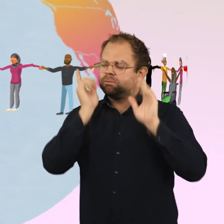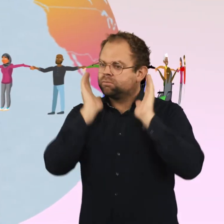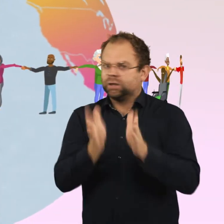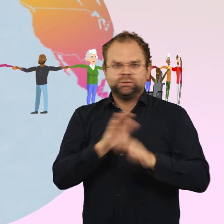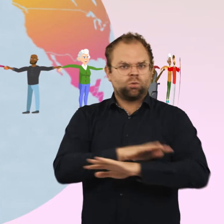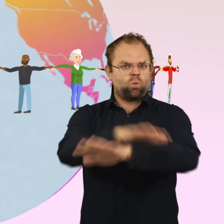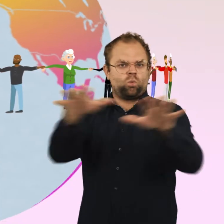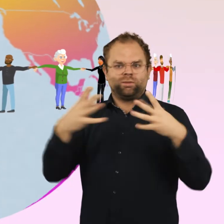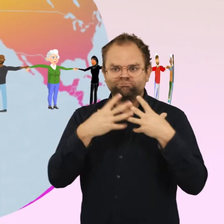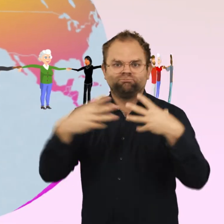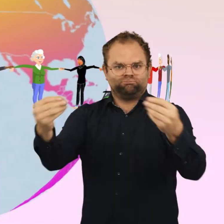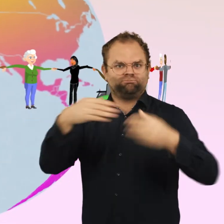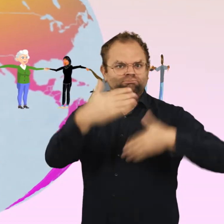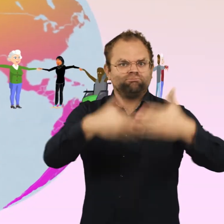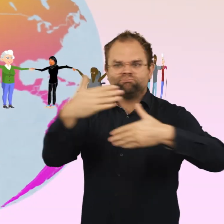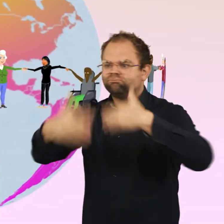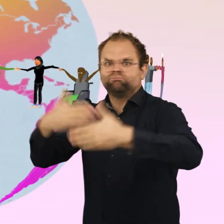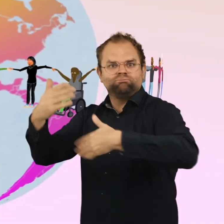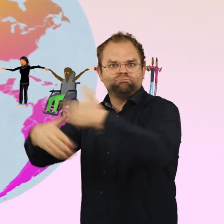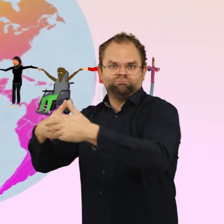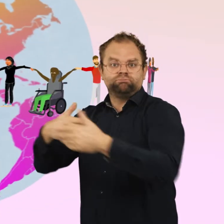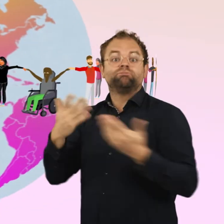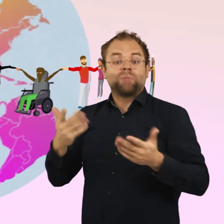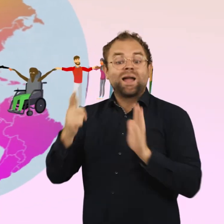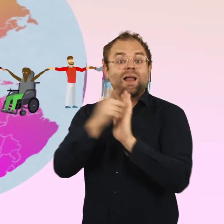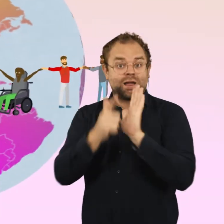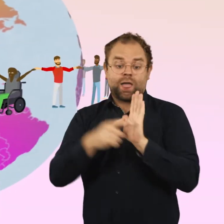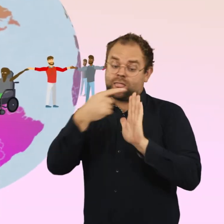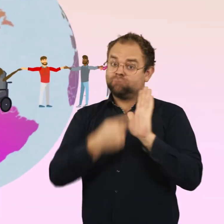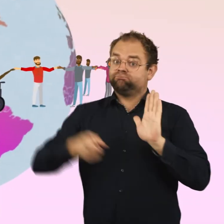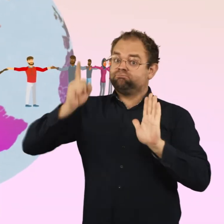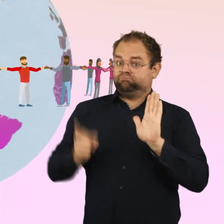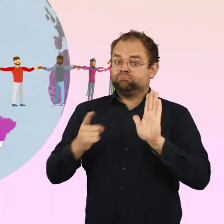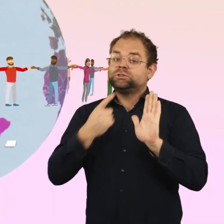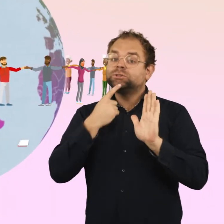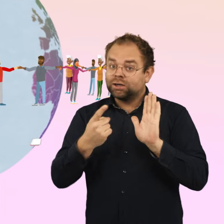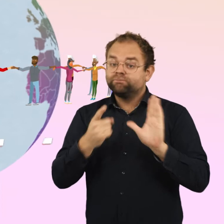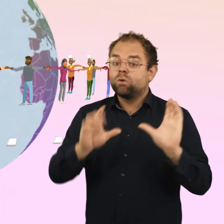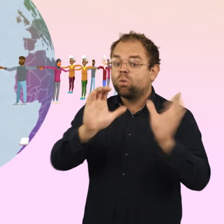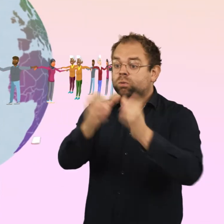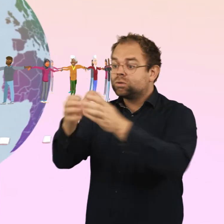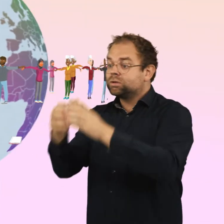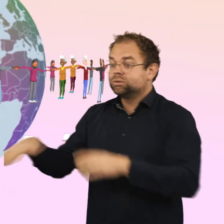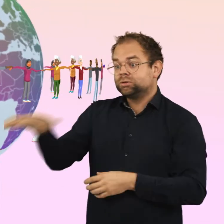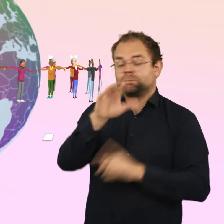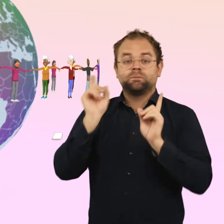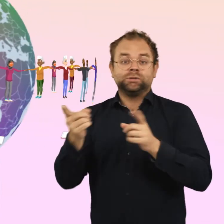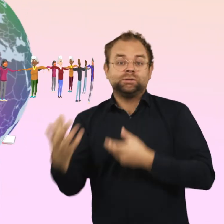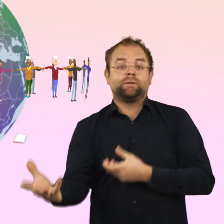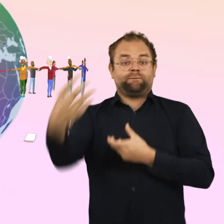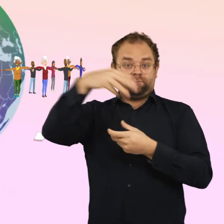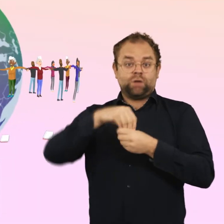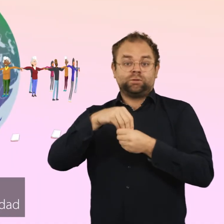Interagencial Permanente sean utilizadas por todos. De hecho es una obligación legal que las OPD estén involucradas en la acción